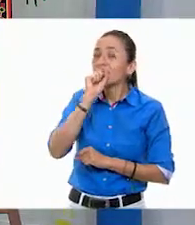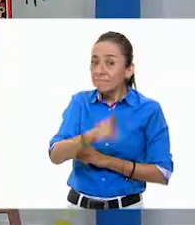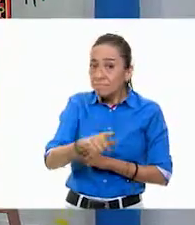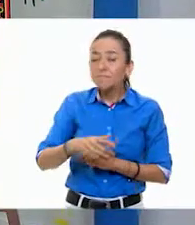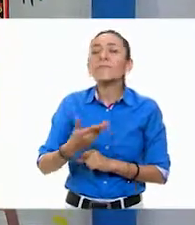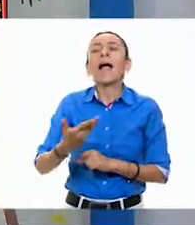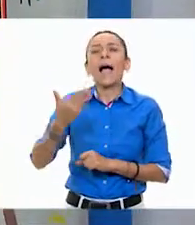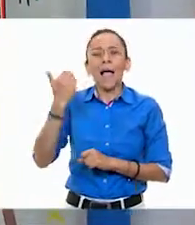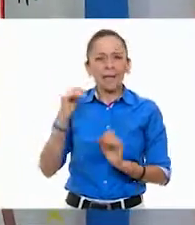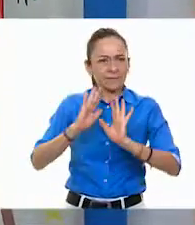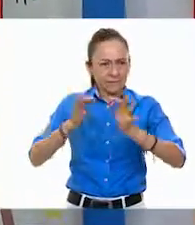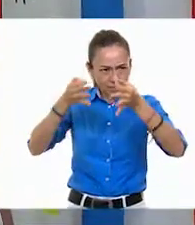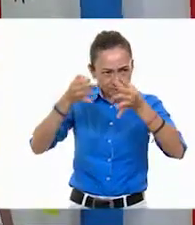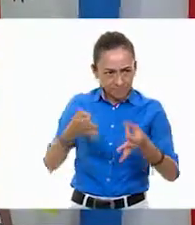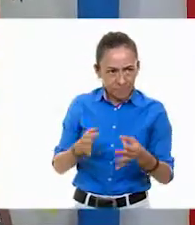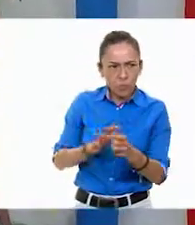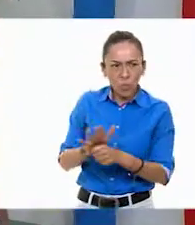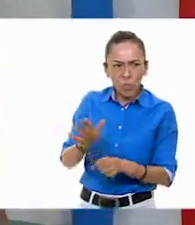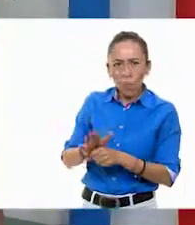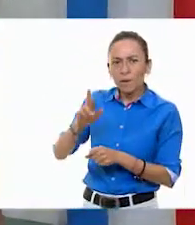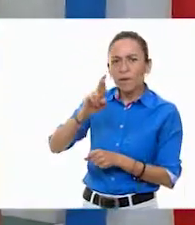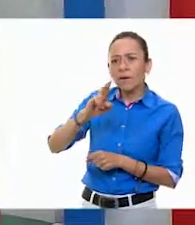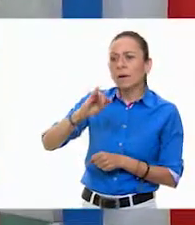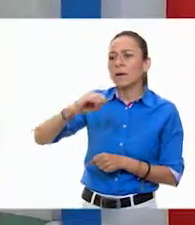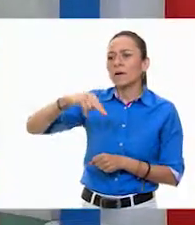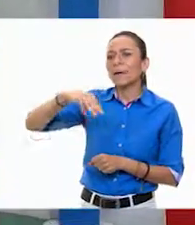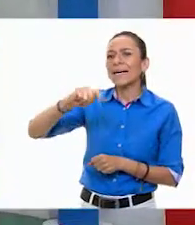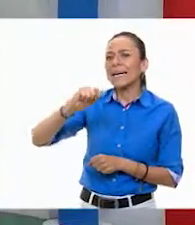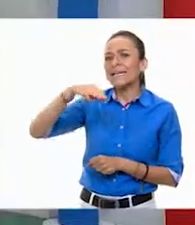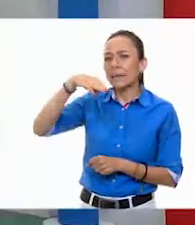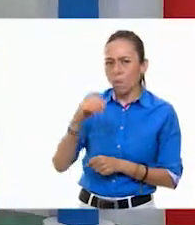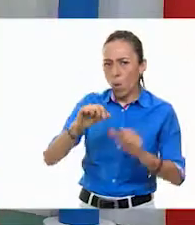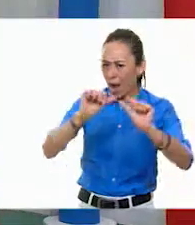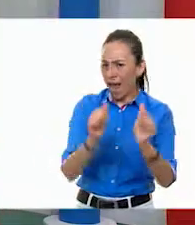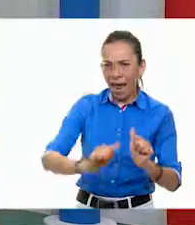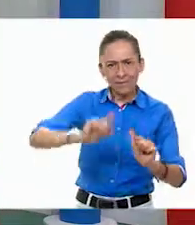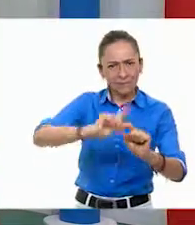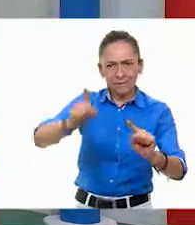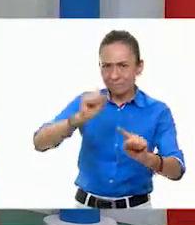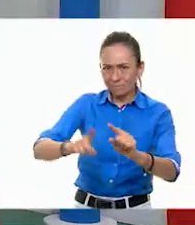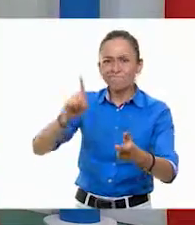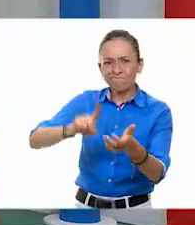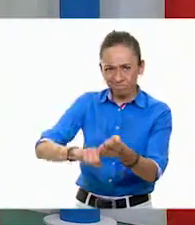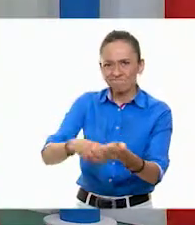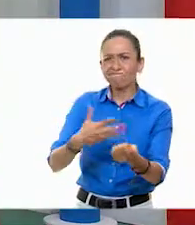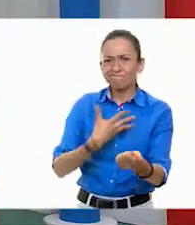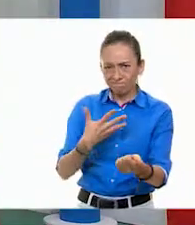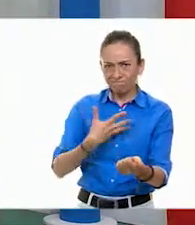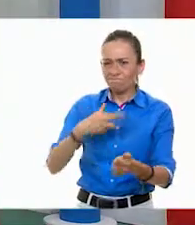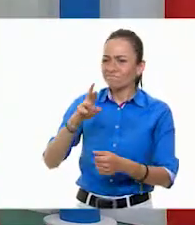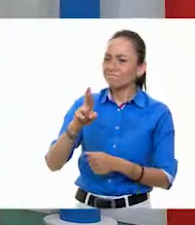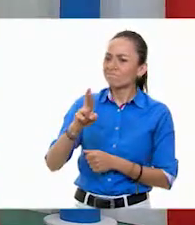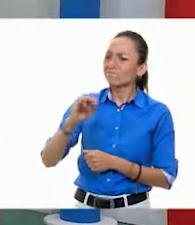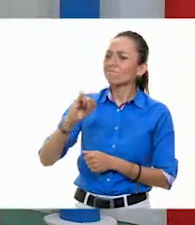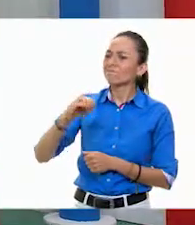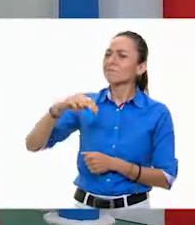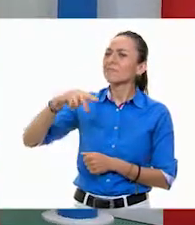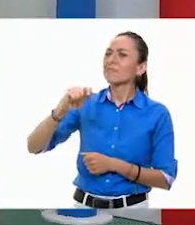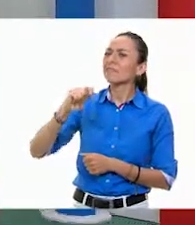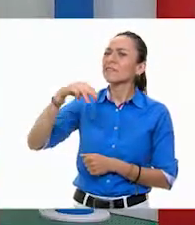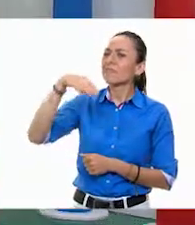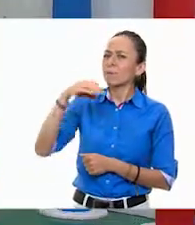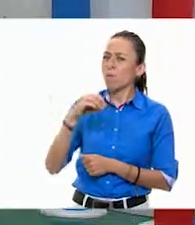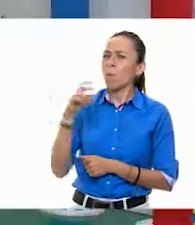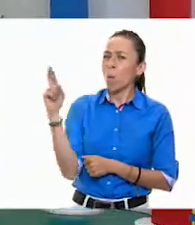el ritmo, todas las artes tienen ritmo. Por ejemplo, luego, luego la relacionamos con la música. Sí.